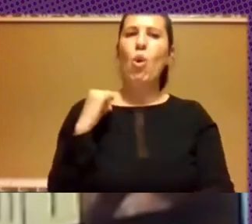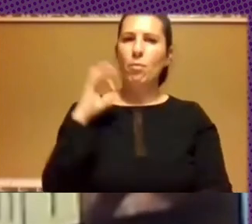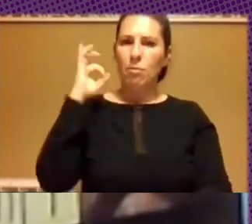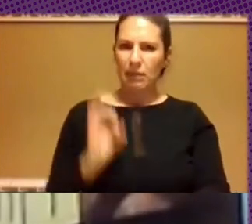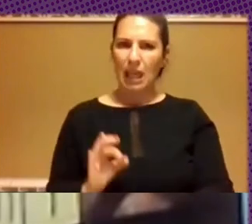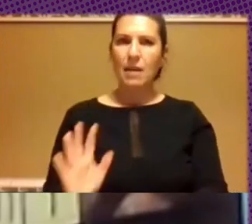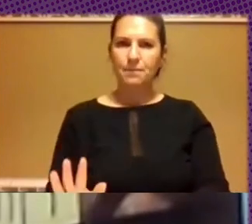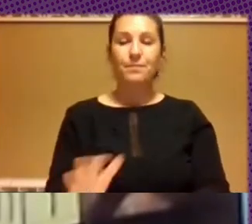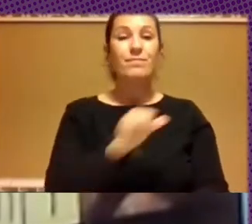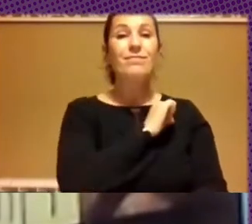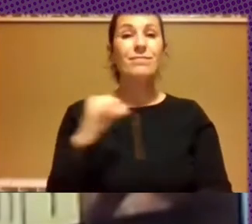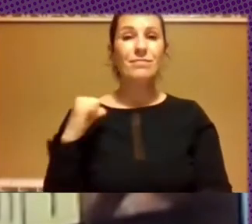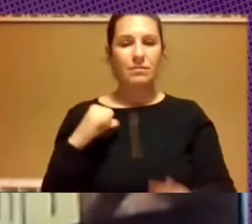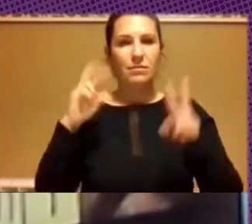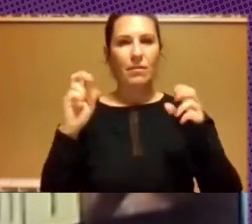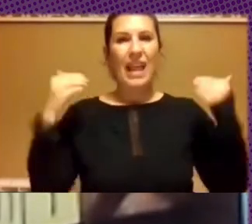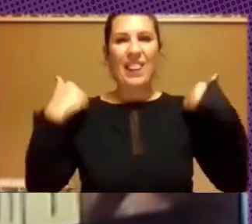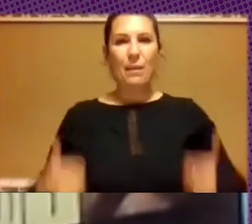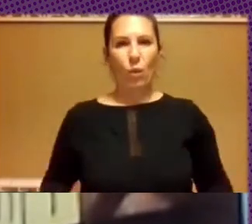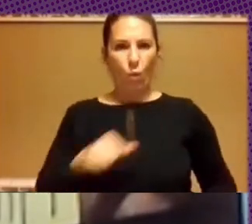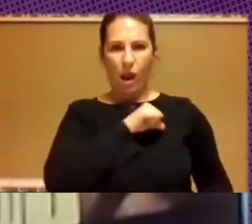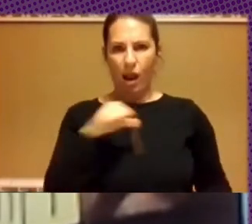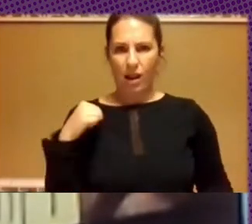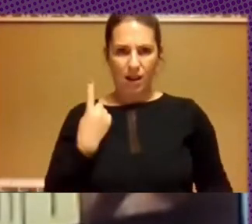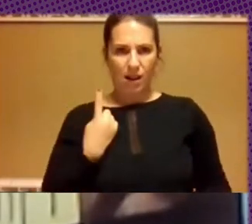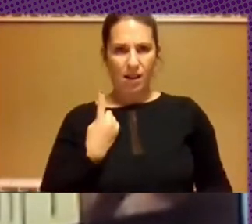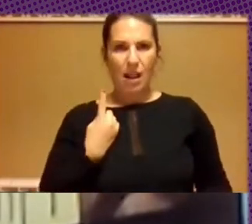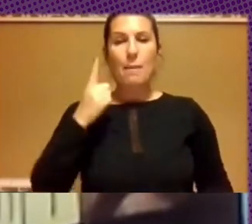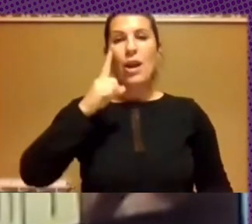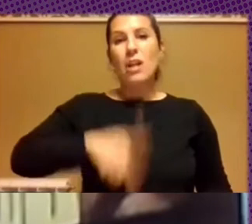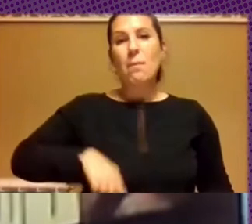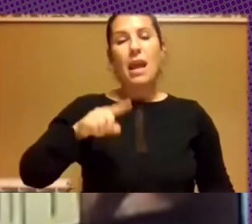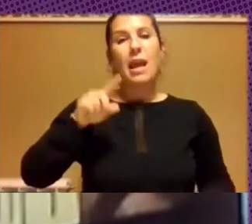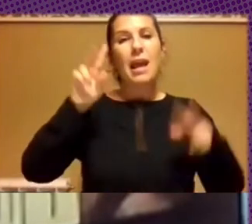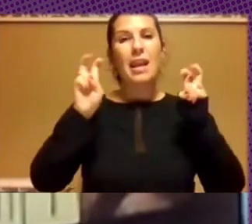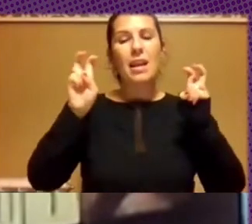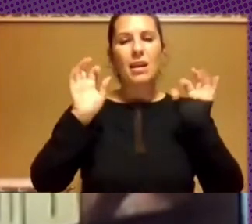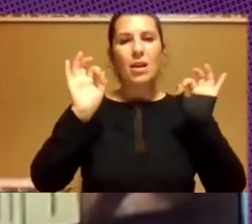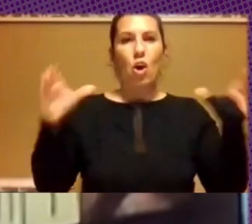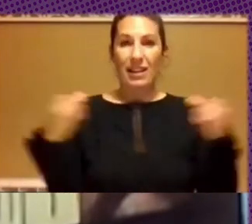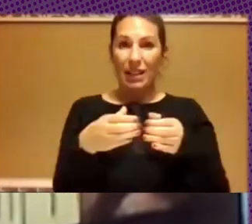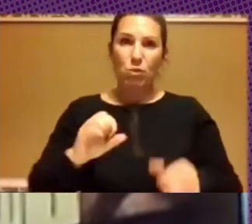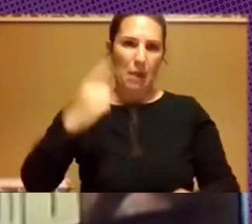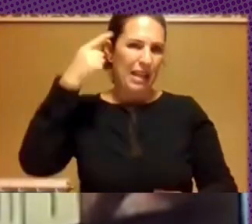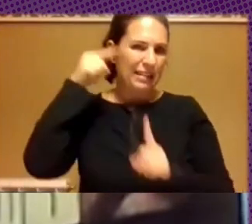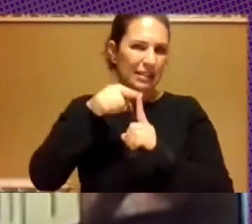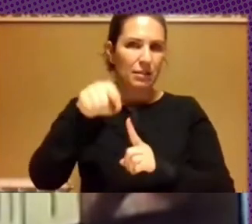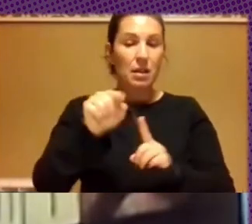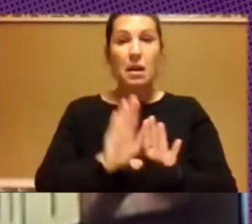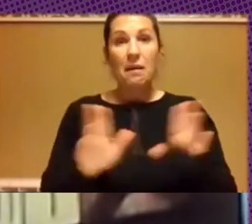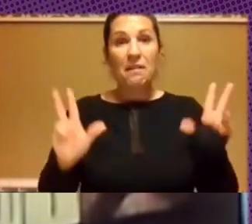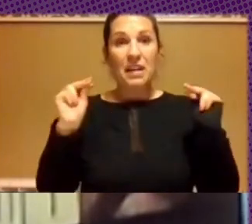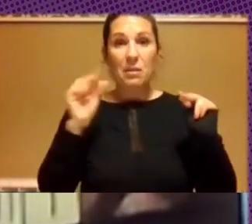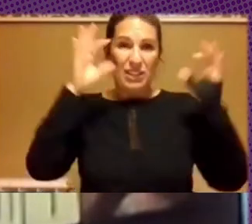Autonomía en términos individuales, pero fundamentalmente autonomías en términos colectivos. Y con esto dejo acá porque